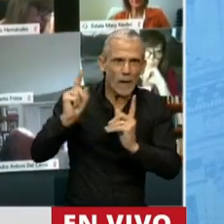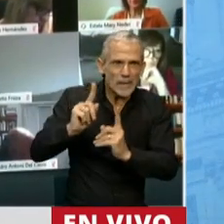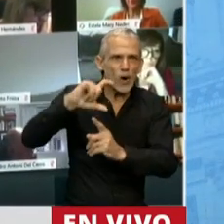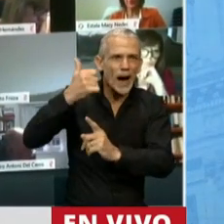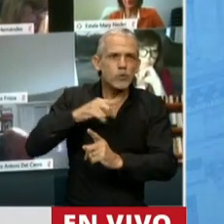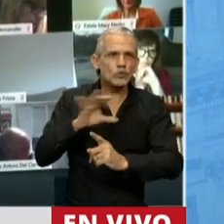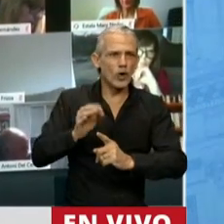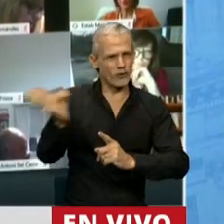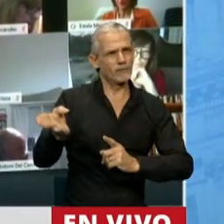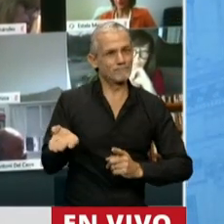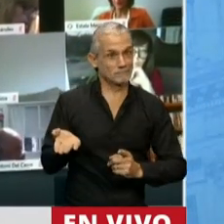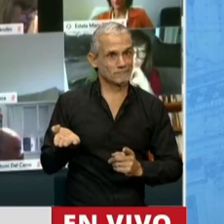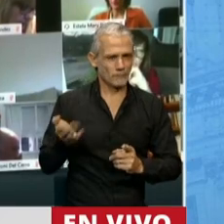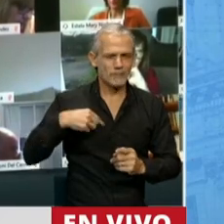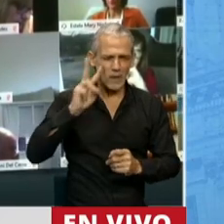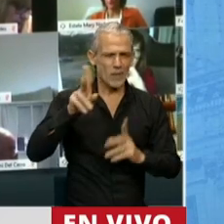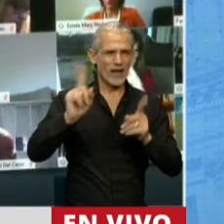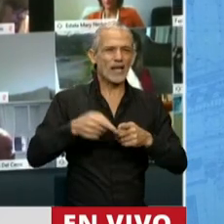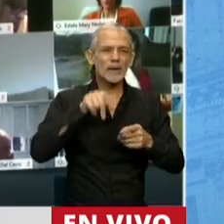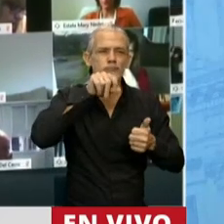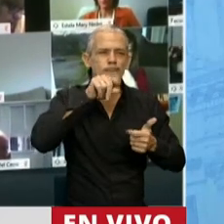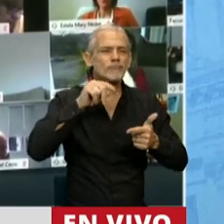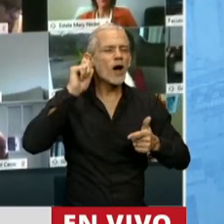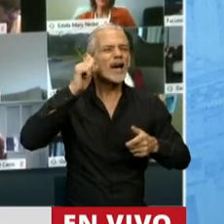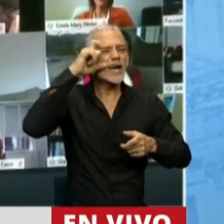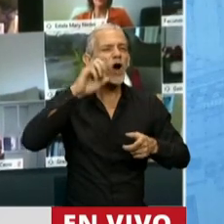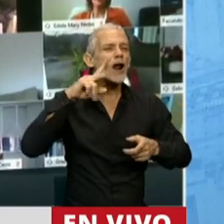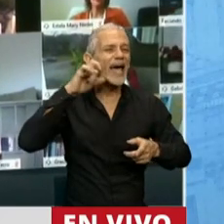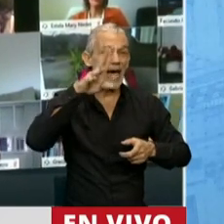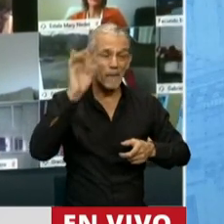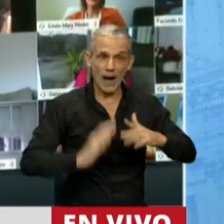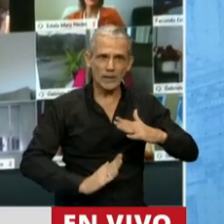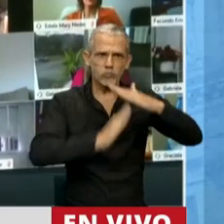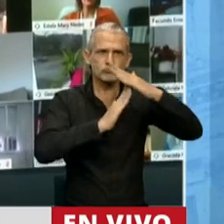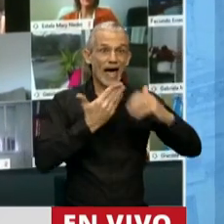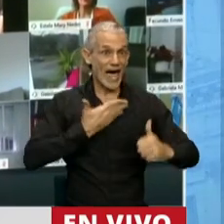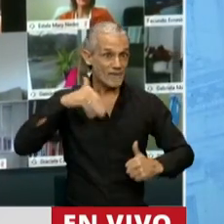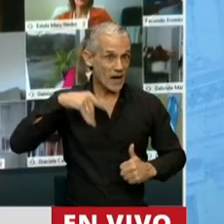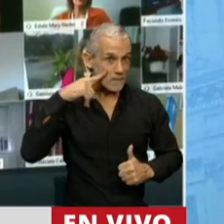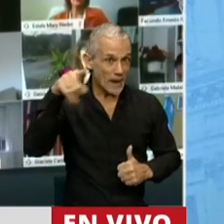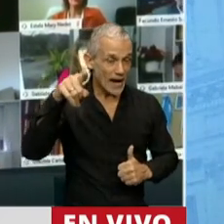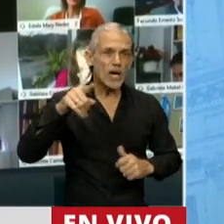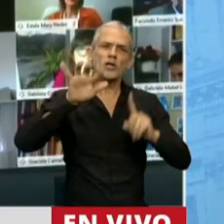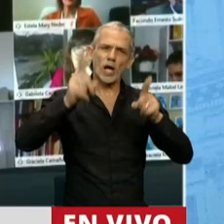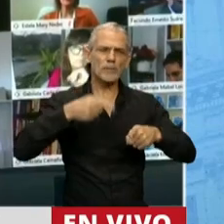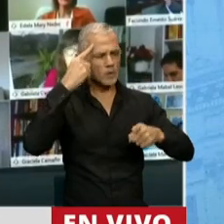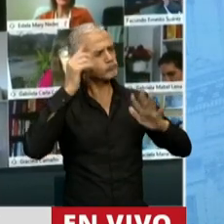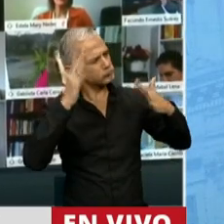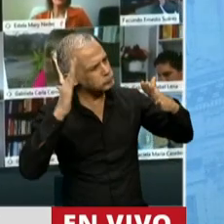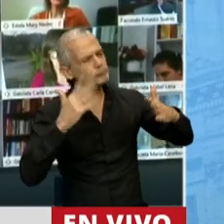Vimos como Cristalina Giorgeva, la titular del Fondo Monetario Internacional, saludó